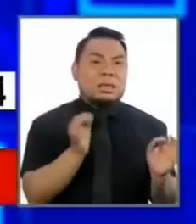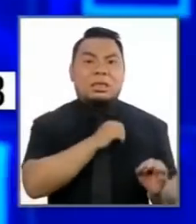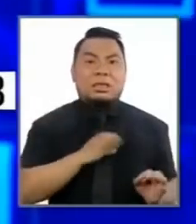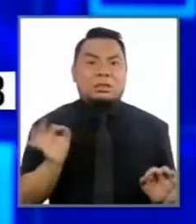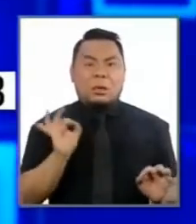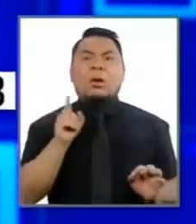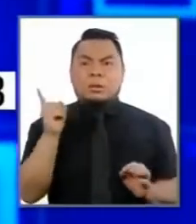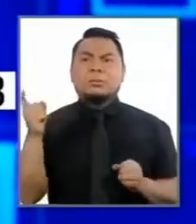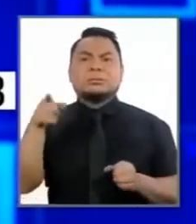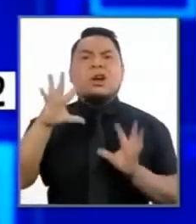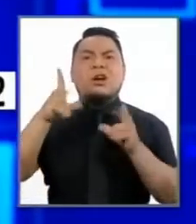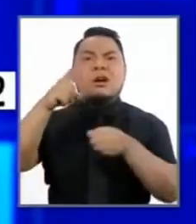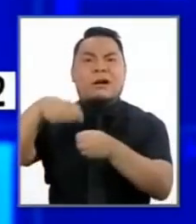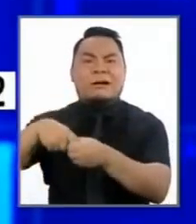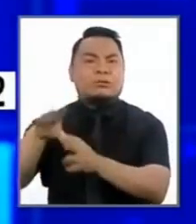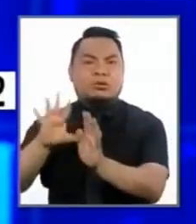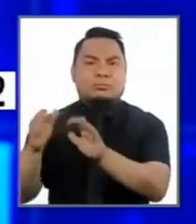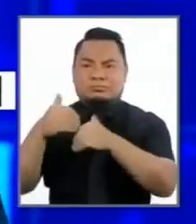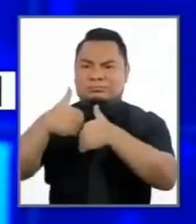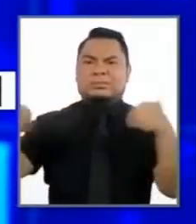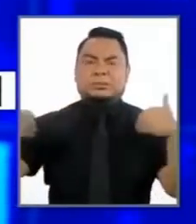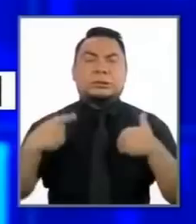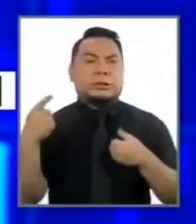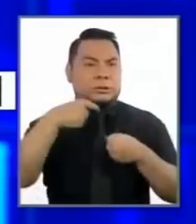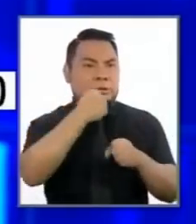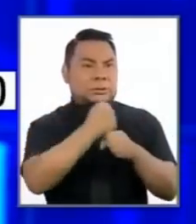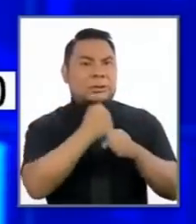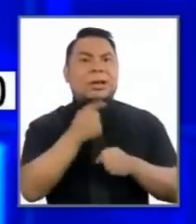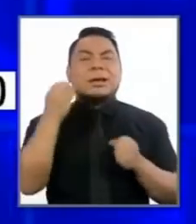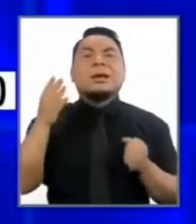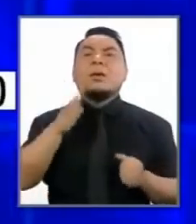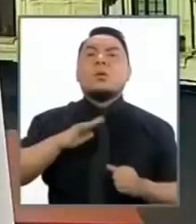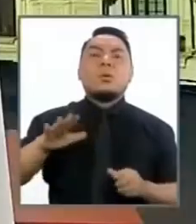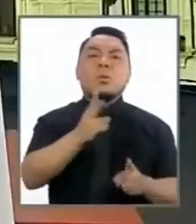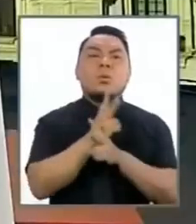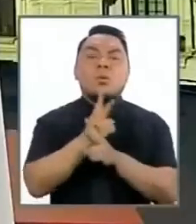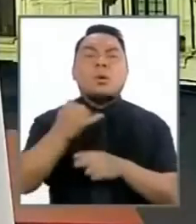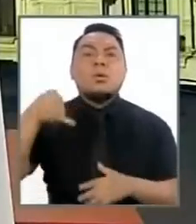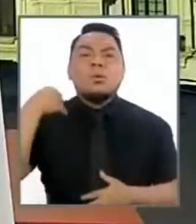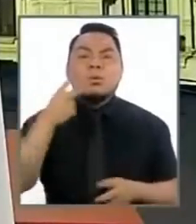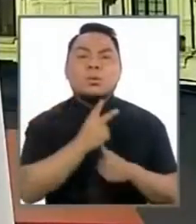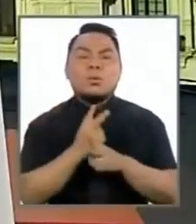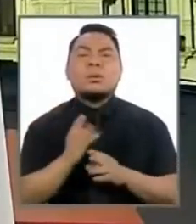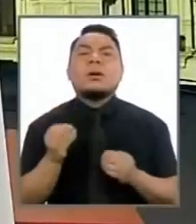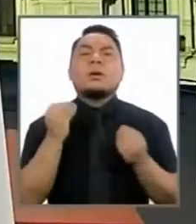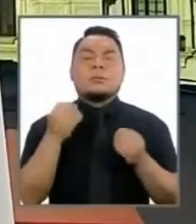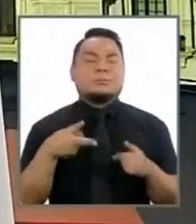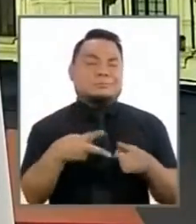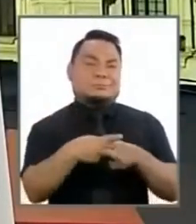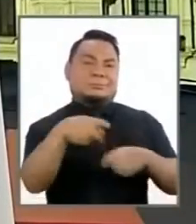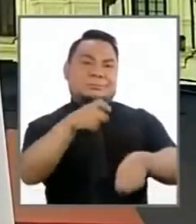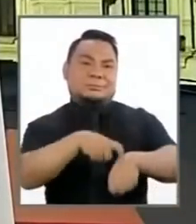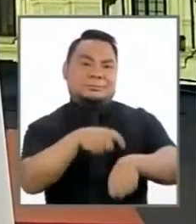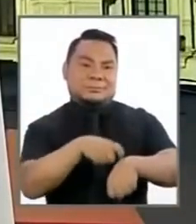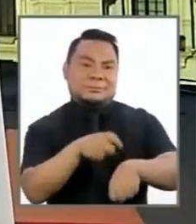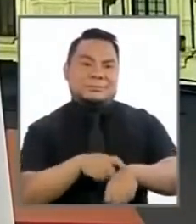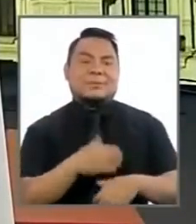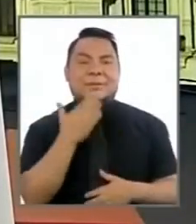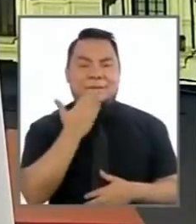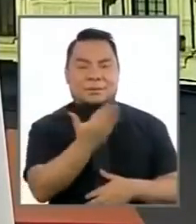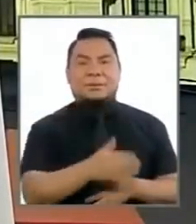manos de la delincuencia eso tenemos que hacer para evitar la delincuencia juvenil porque los jóvenes el minuto cumplido